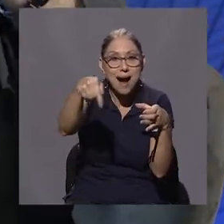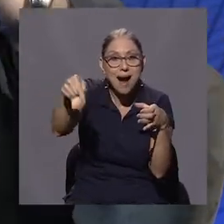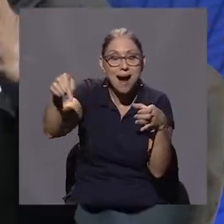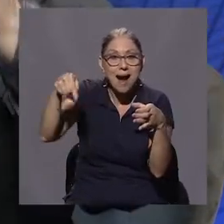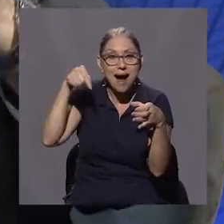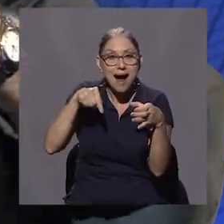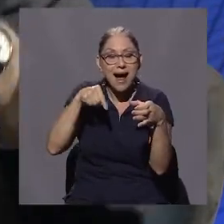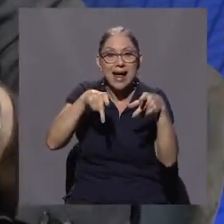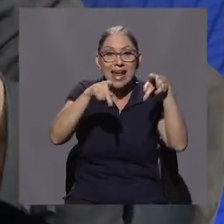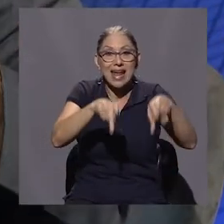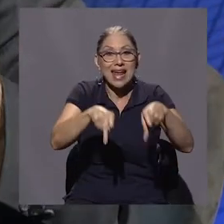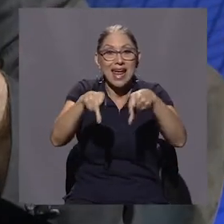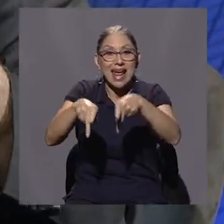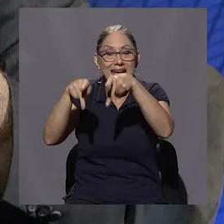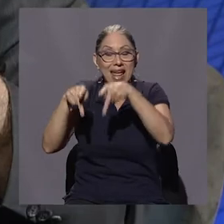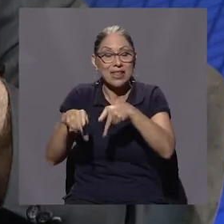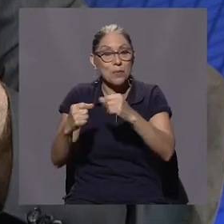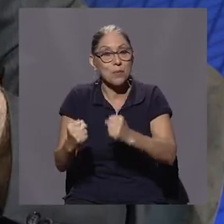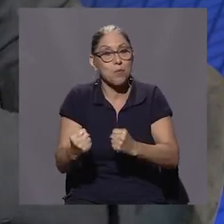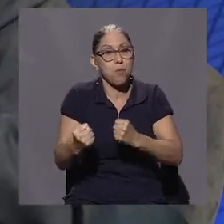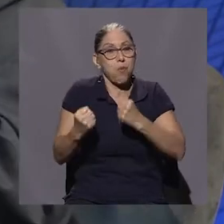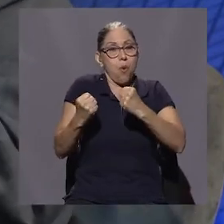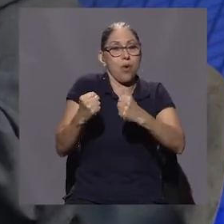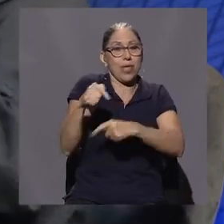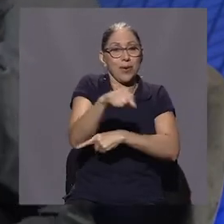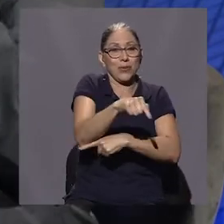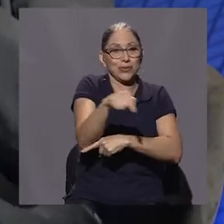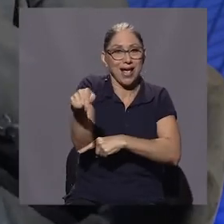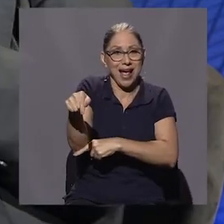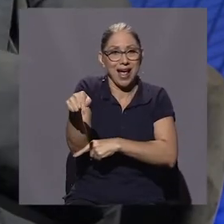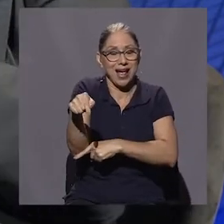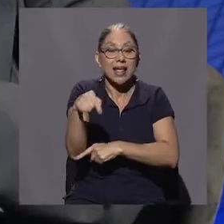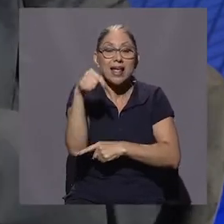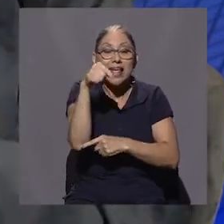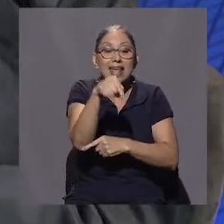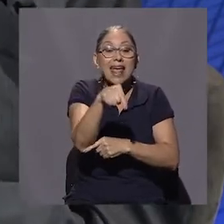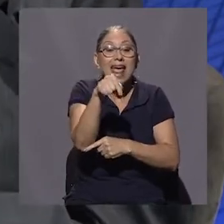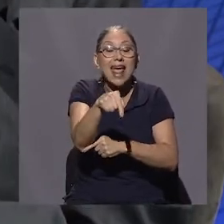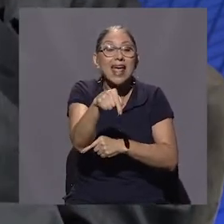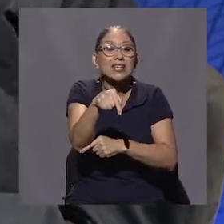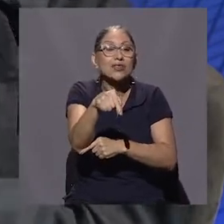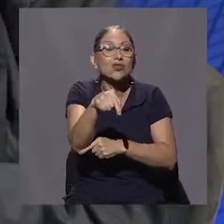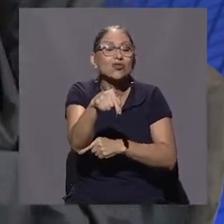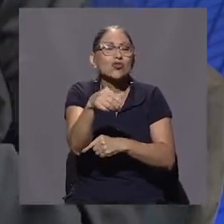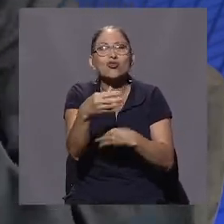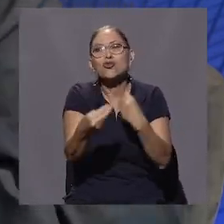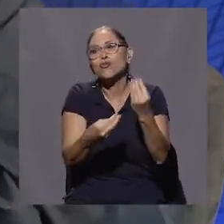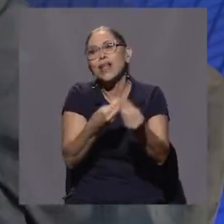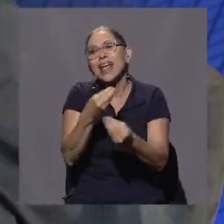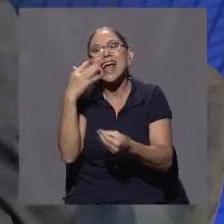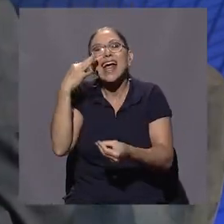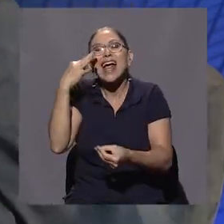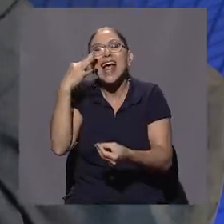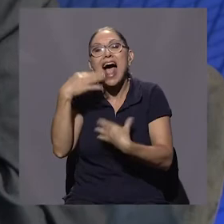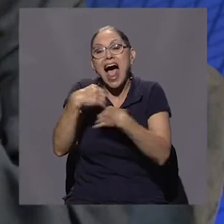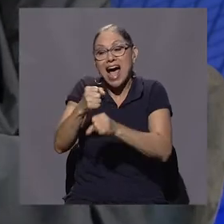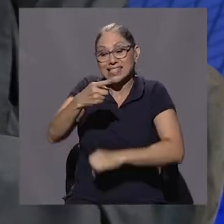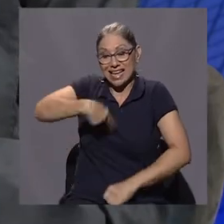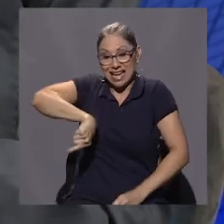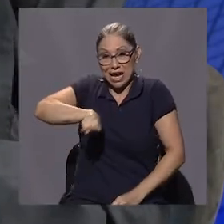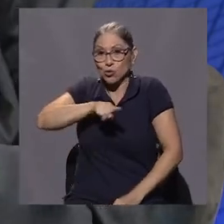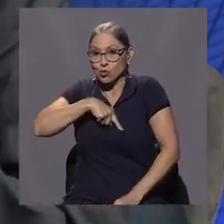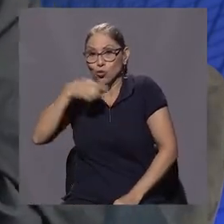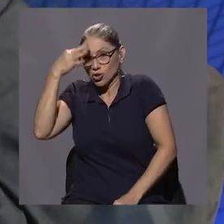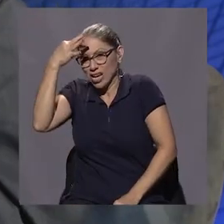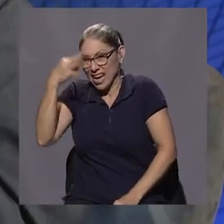de gente muy poderosa que hace que los demás creamos que son los pequeños,